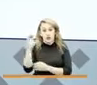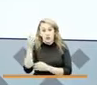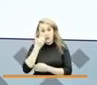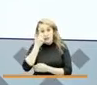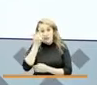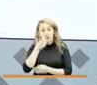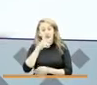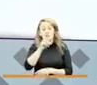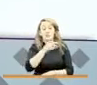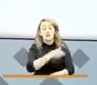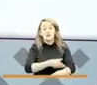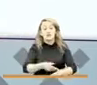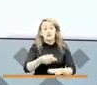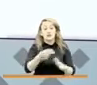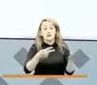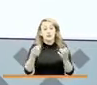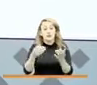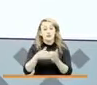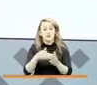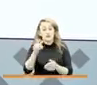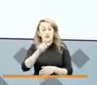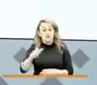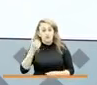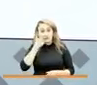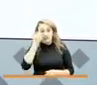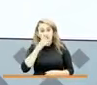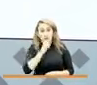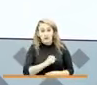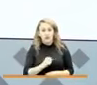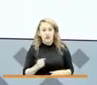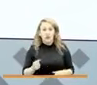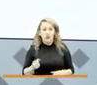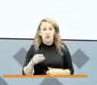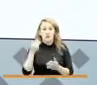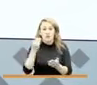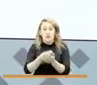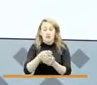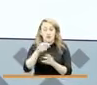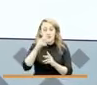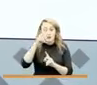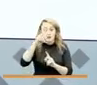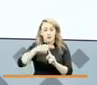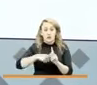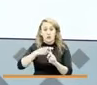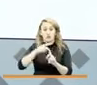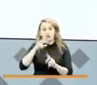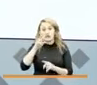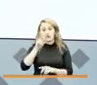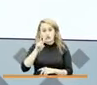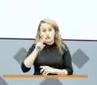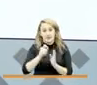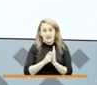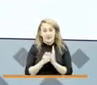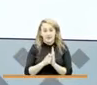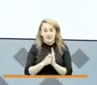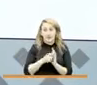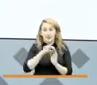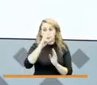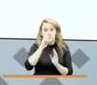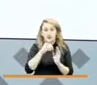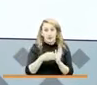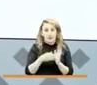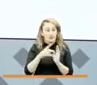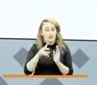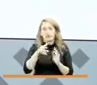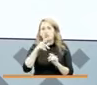1.700.000 adultos mayores con dos pagos mensuales, o sea, esos 80.000 pesos se convirtieron en 160